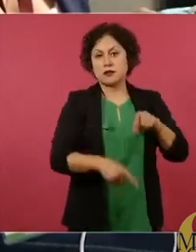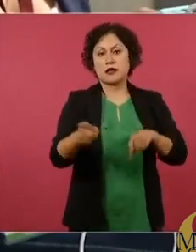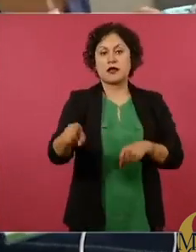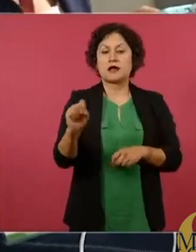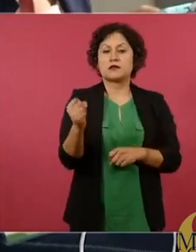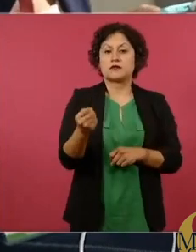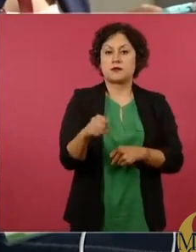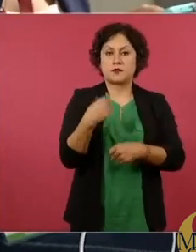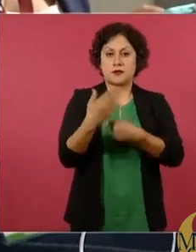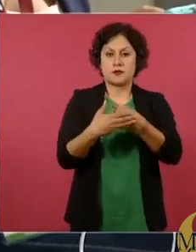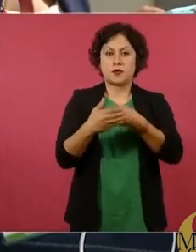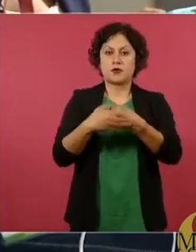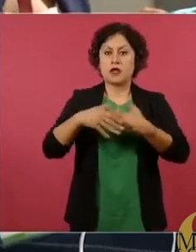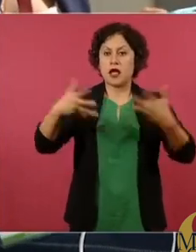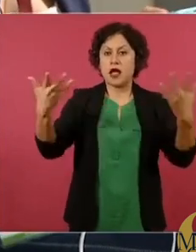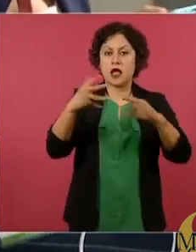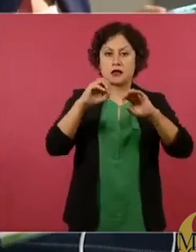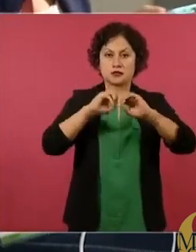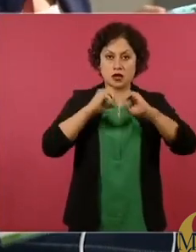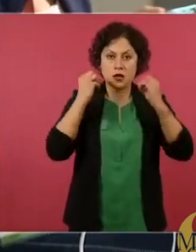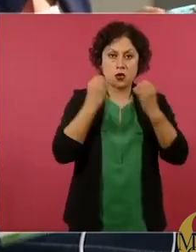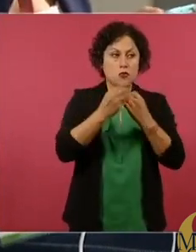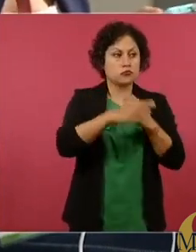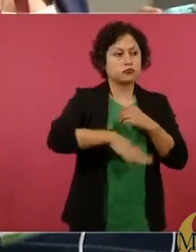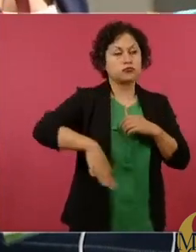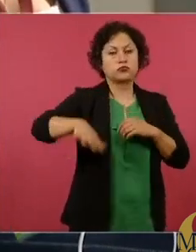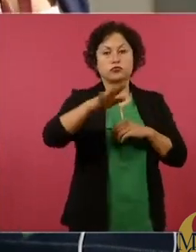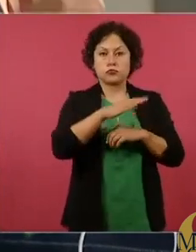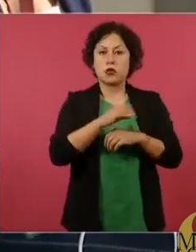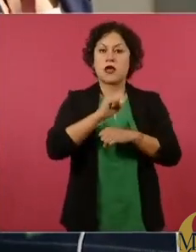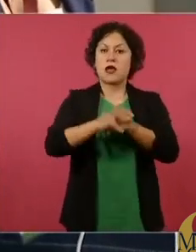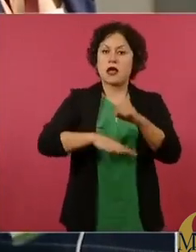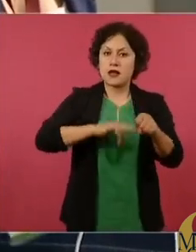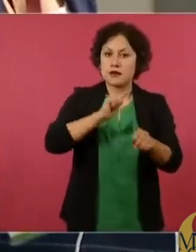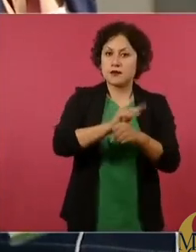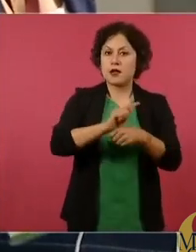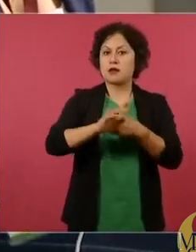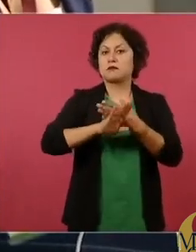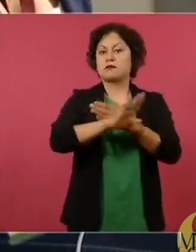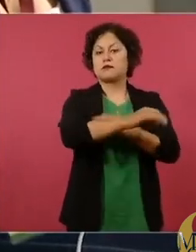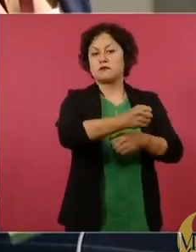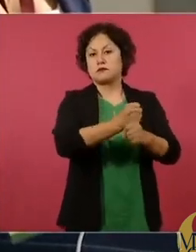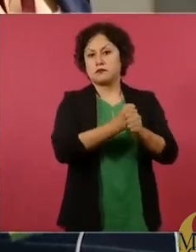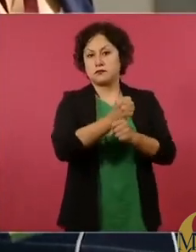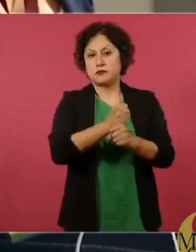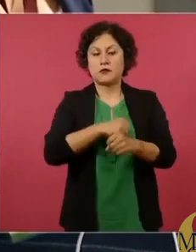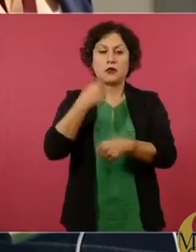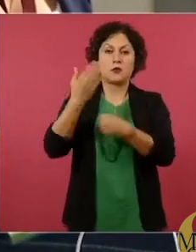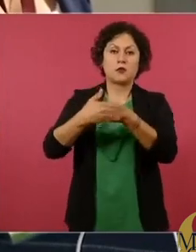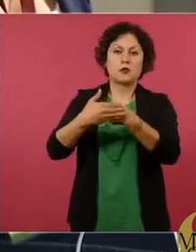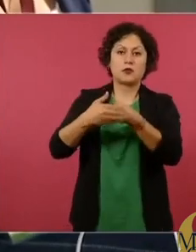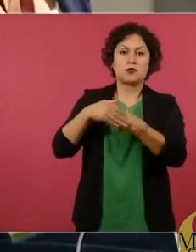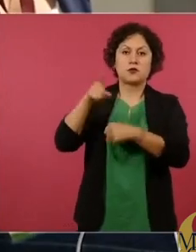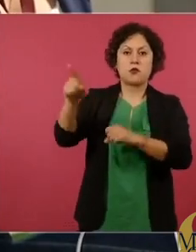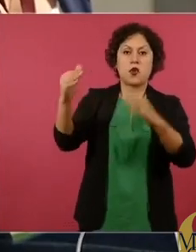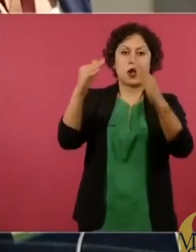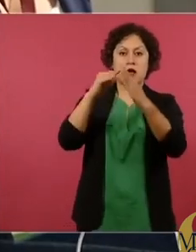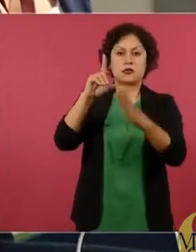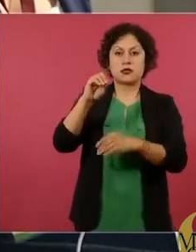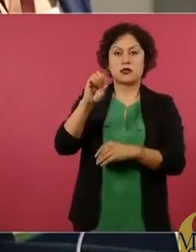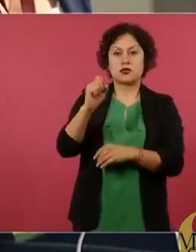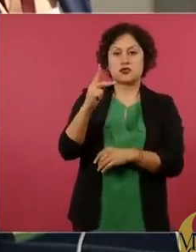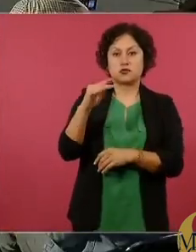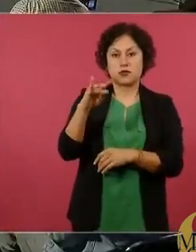cultural por los derechos de los animales y contra la violencia que se llevará a cabo en el Complejo Cultural Los Pinos. ¿Quién nos podría informar al respecto